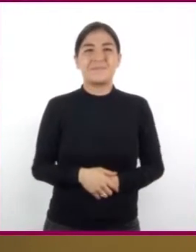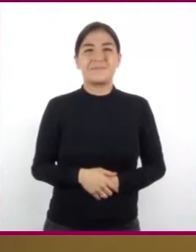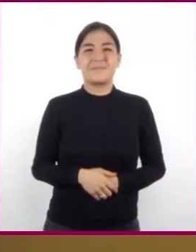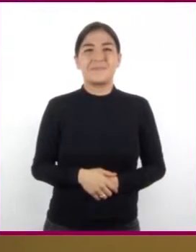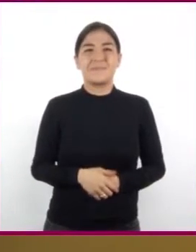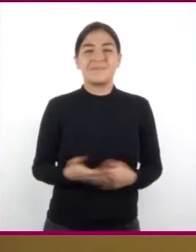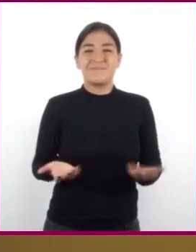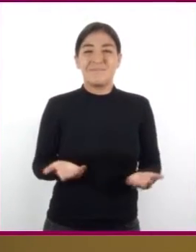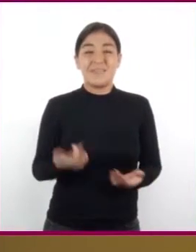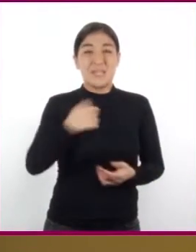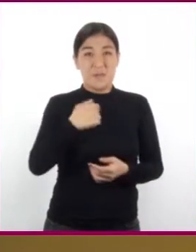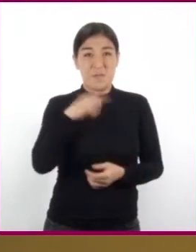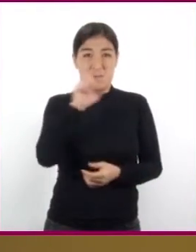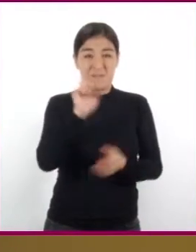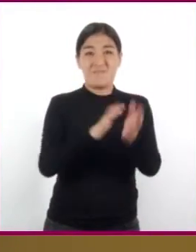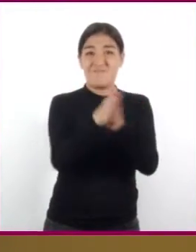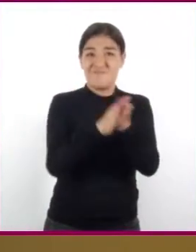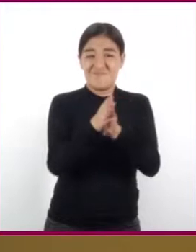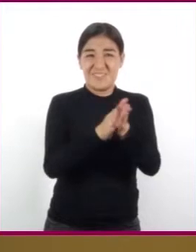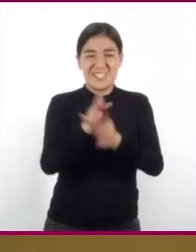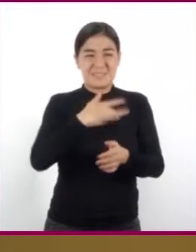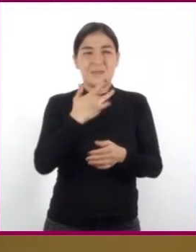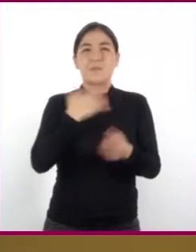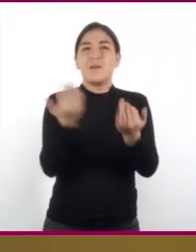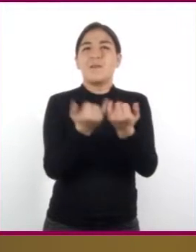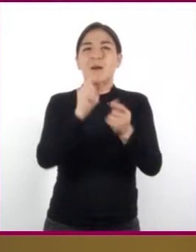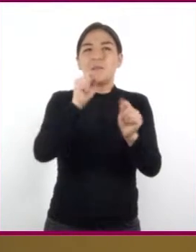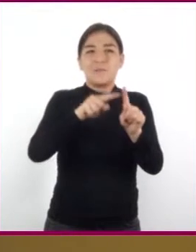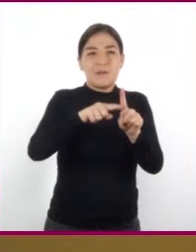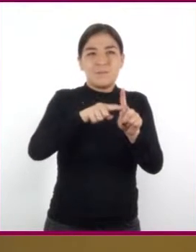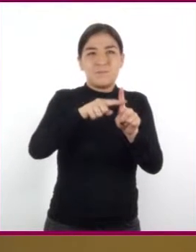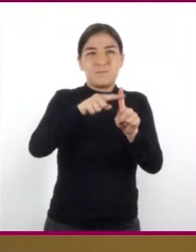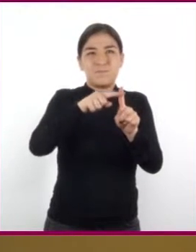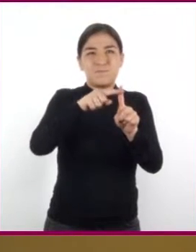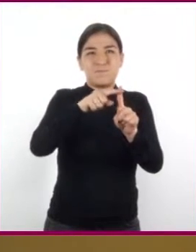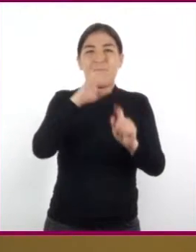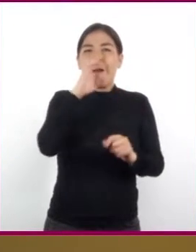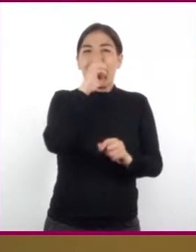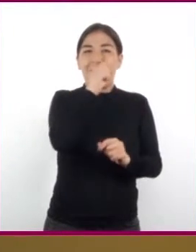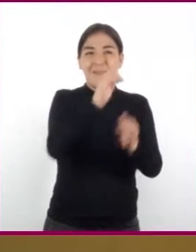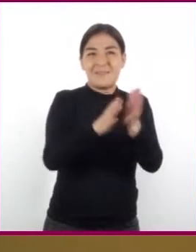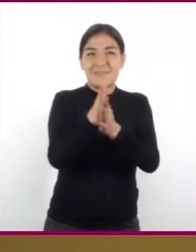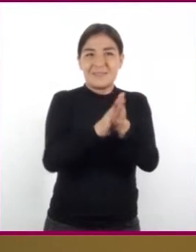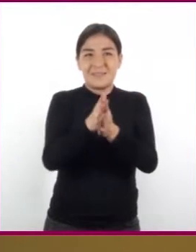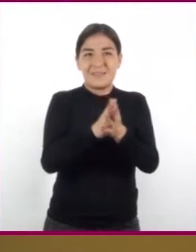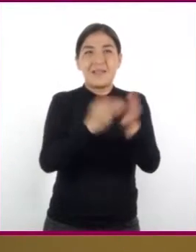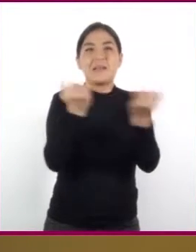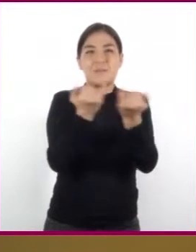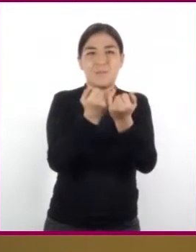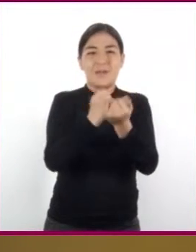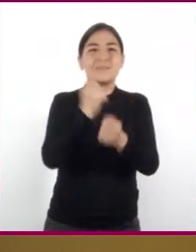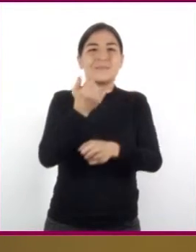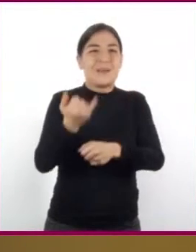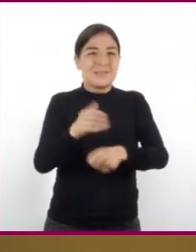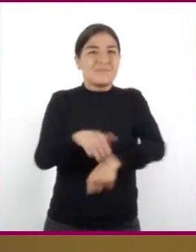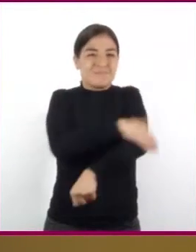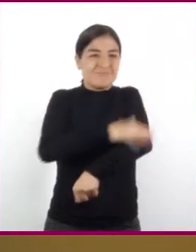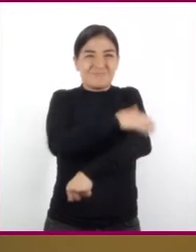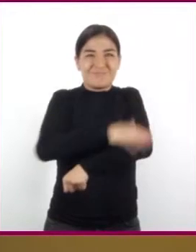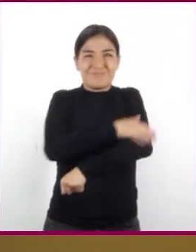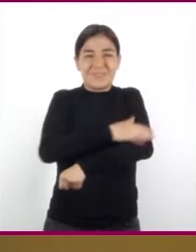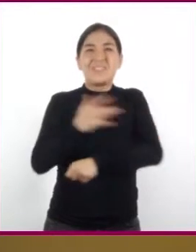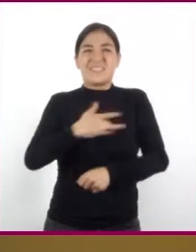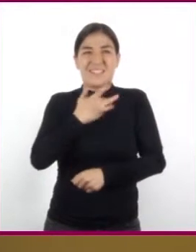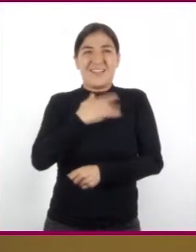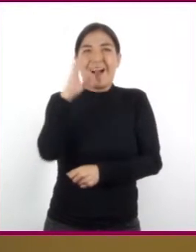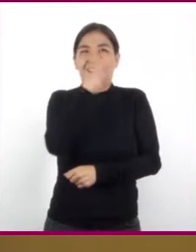Pues cuando froto mis manos siento cómo sube la temperatura. Igual pasa si froto mis brazos con las manos. También siento